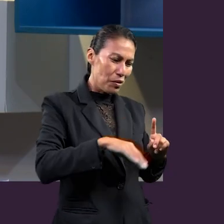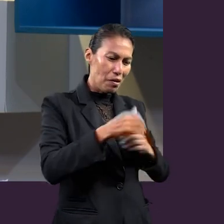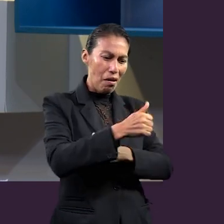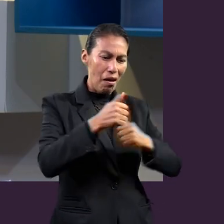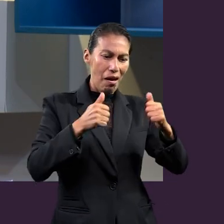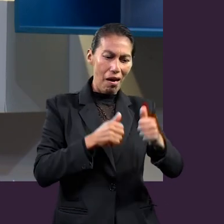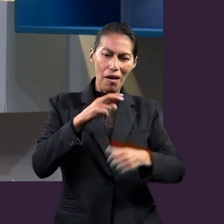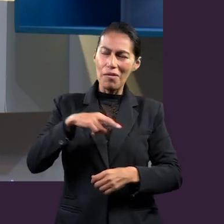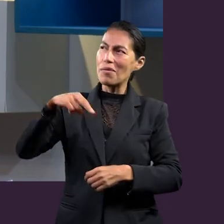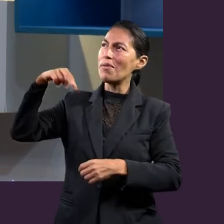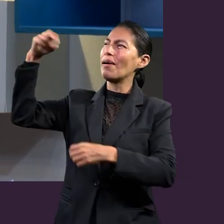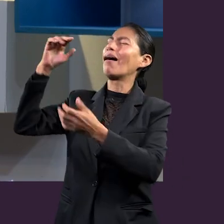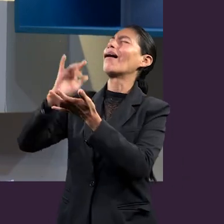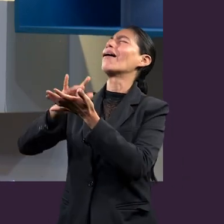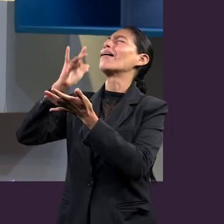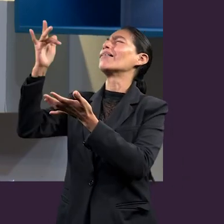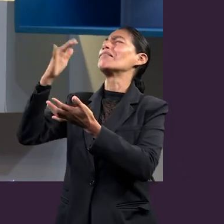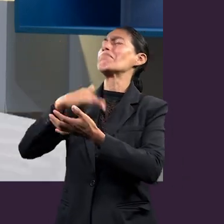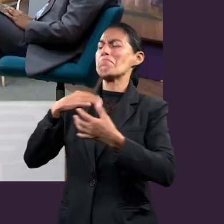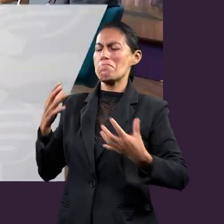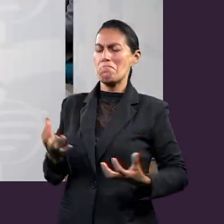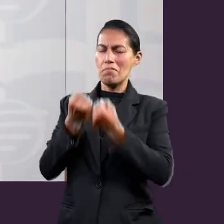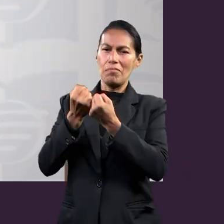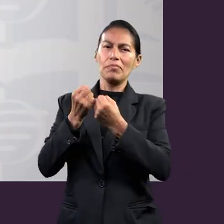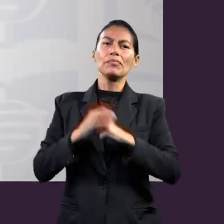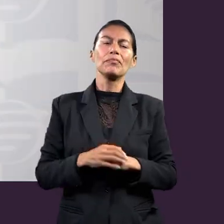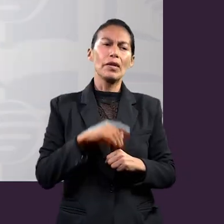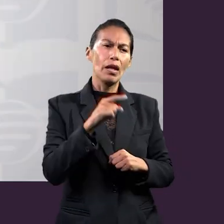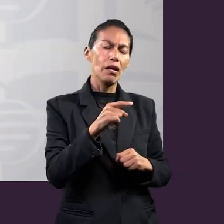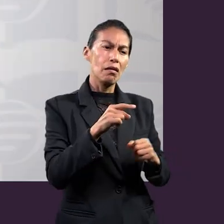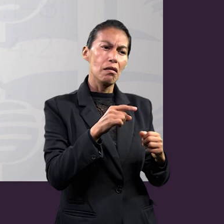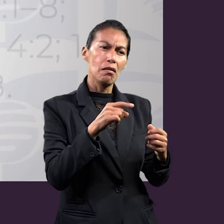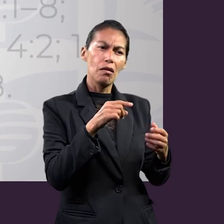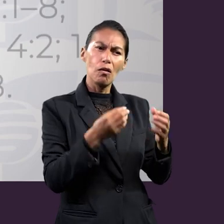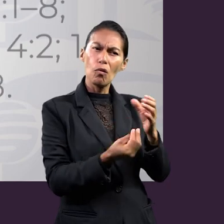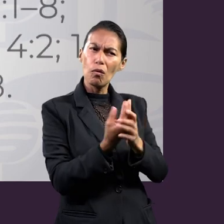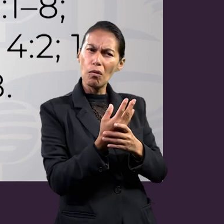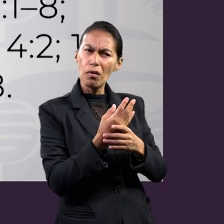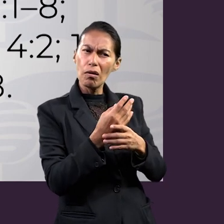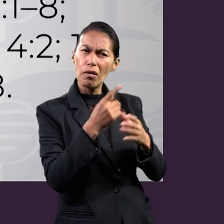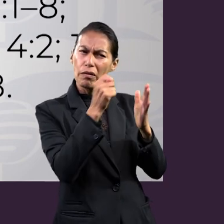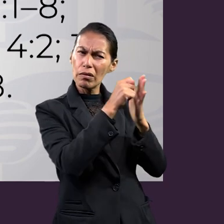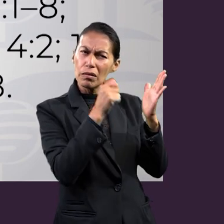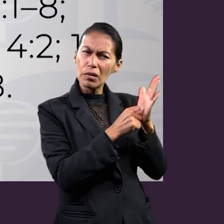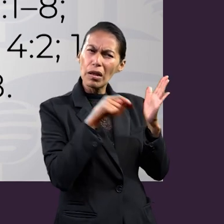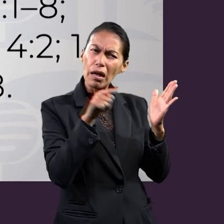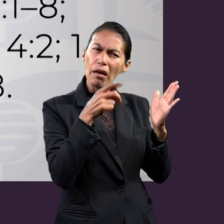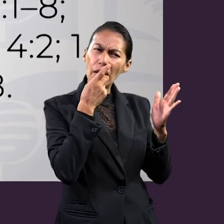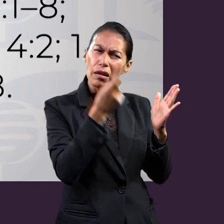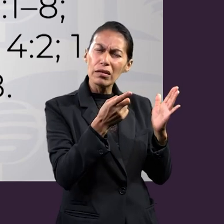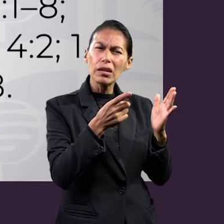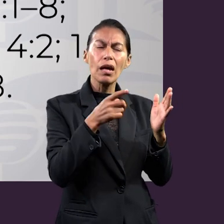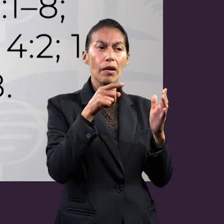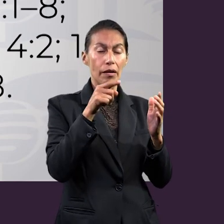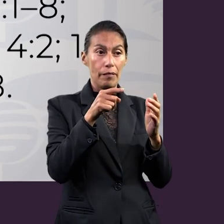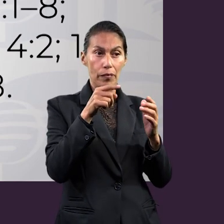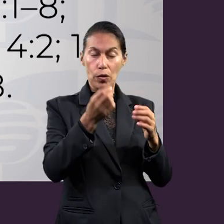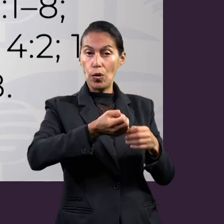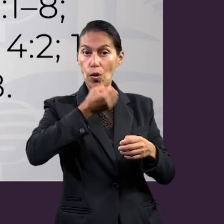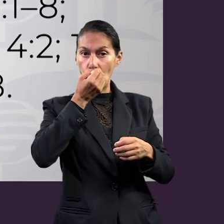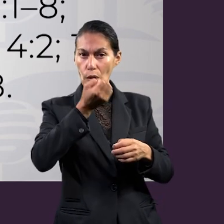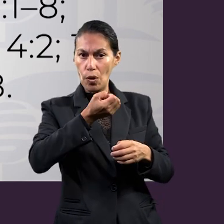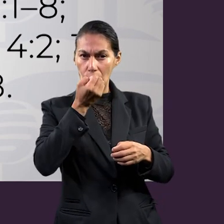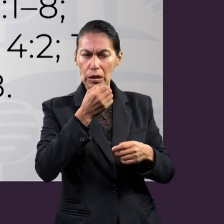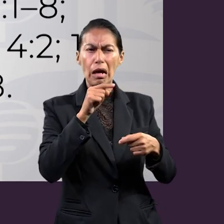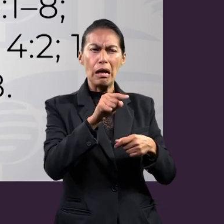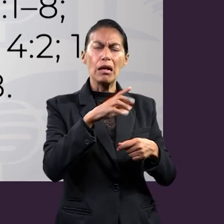haces, sino por lo que Jesús hizo por ti. Vamos entonces a ir con otros de nuestros expertos. En la lección se mencionan algunos llamados a